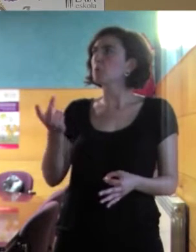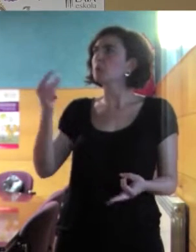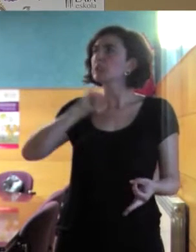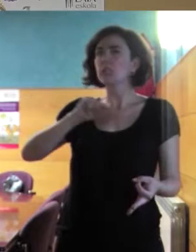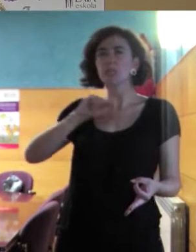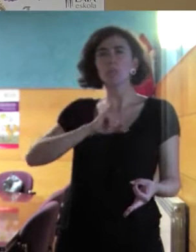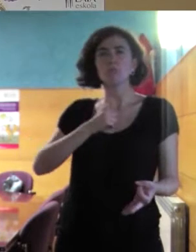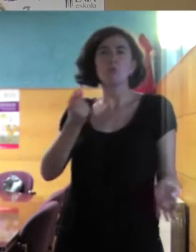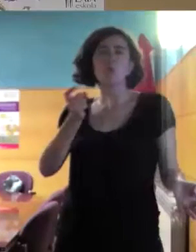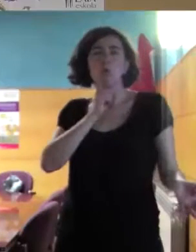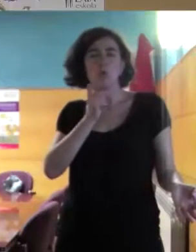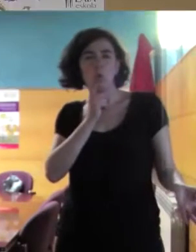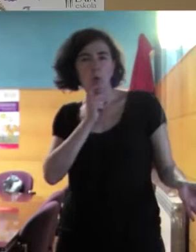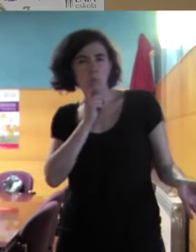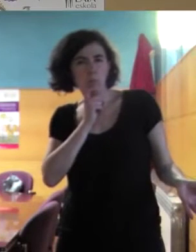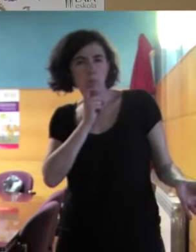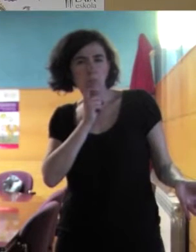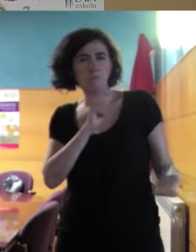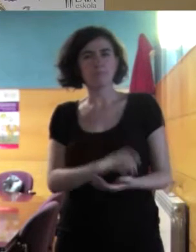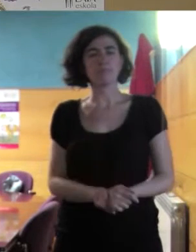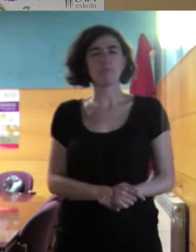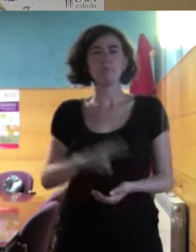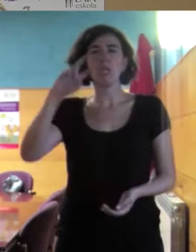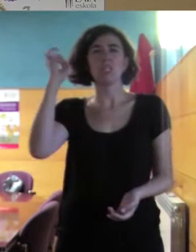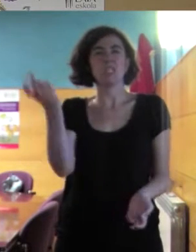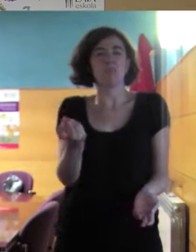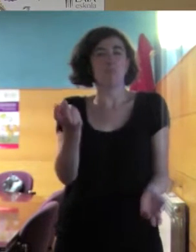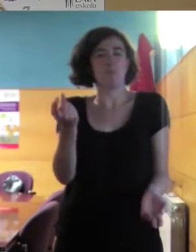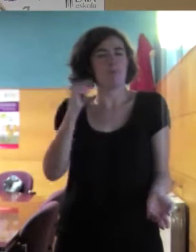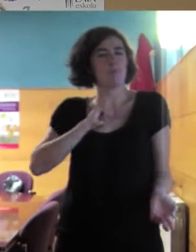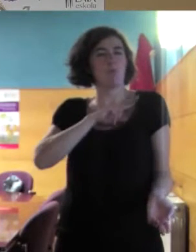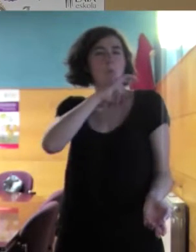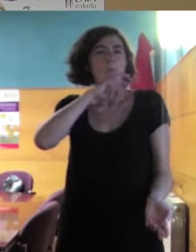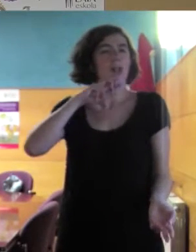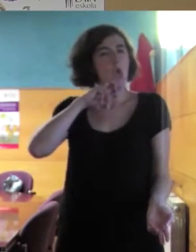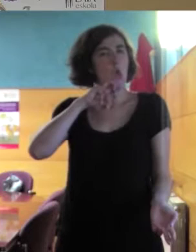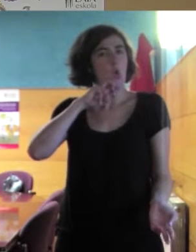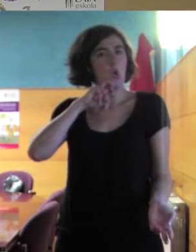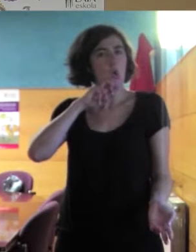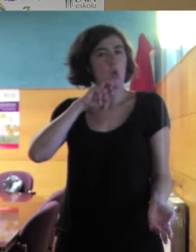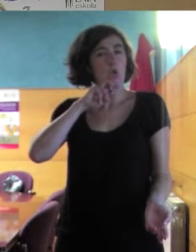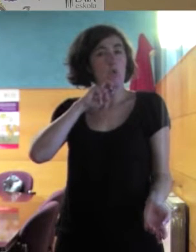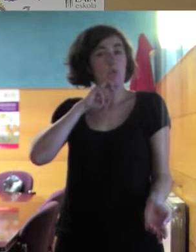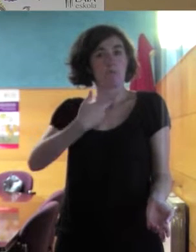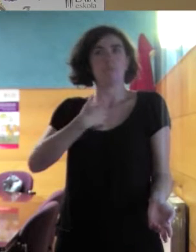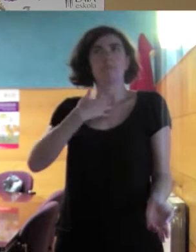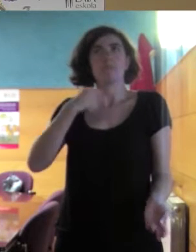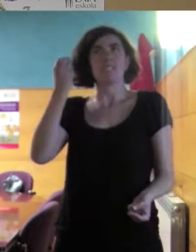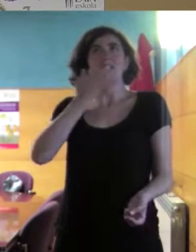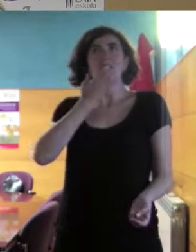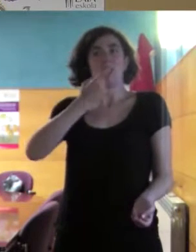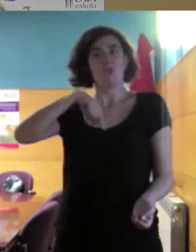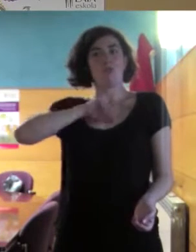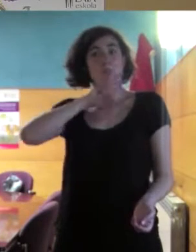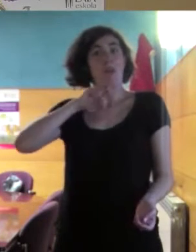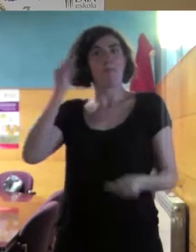ético, más estratégico sentir la diversidad como un valor. Y gestionarla desde ese punto de vista. Claro, ahora vais